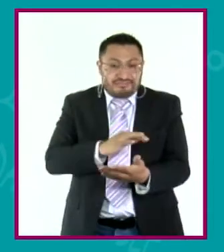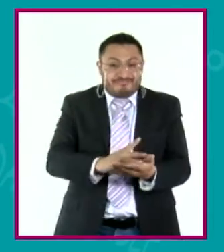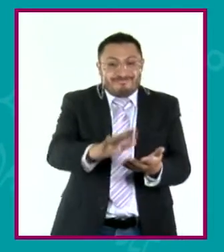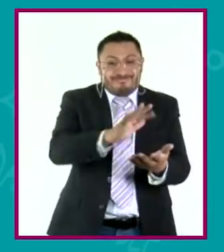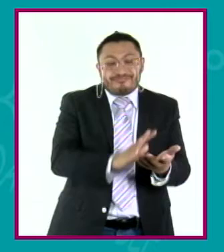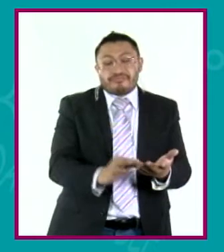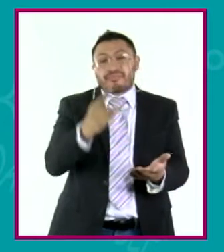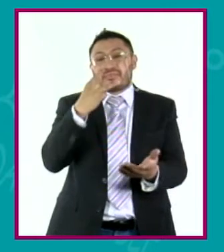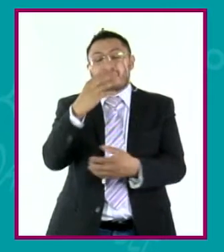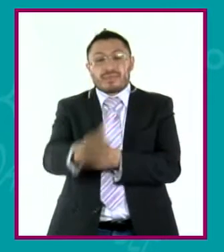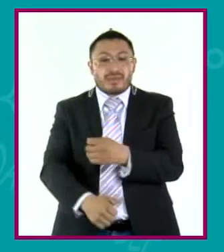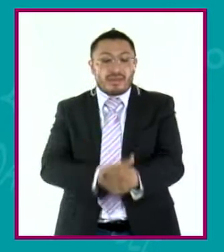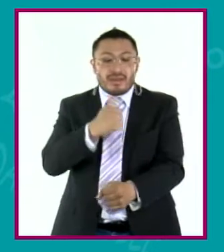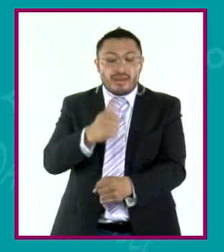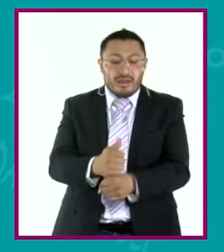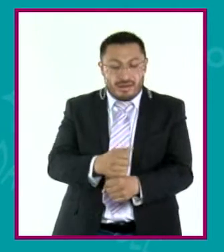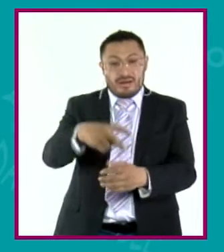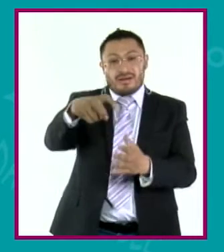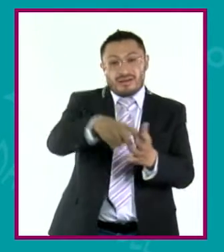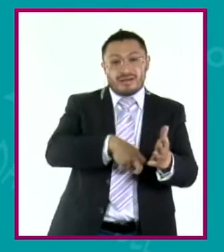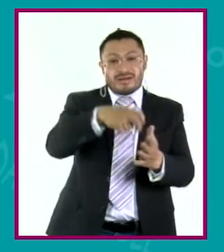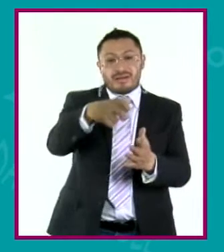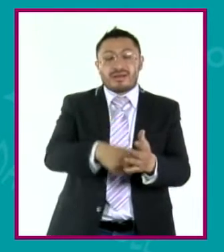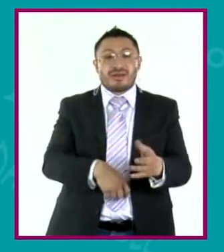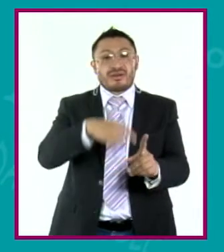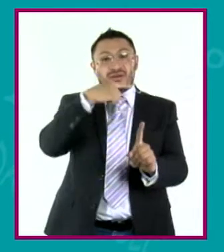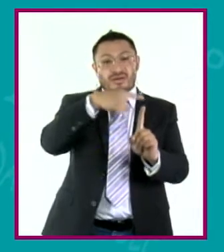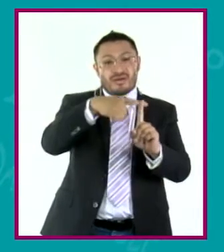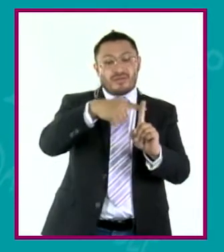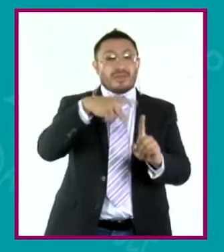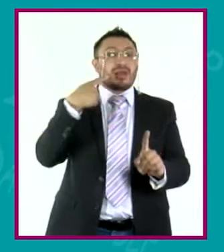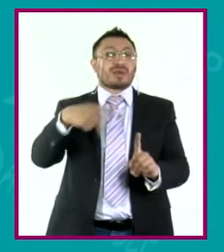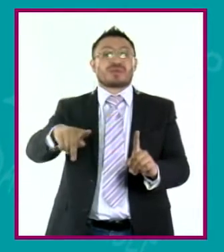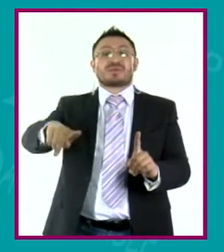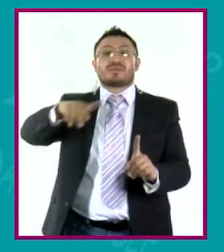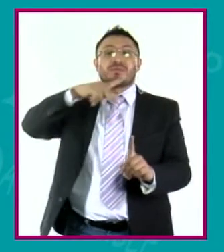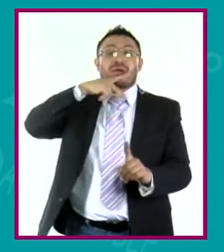de tres años, corrigió una suma en la que su padre había cometido un error.